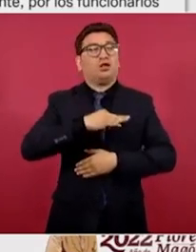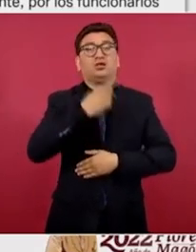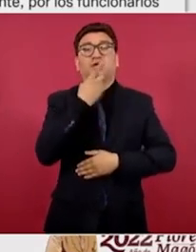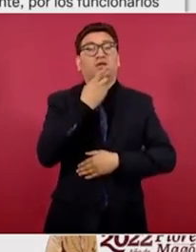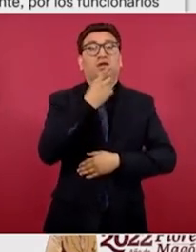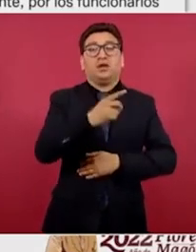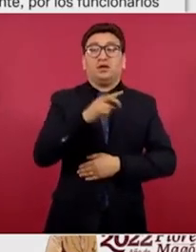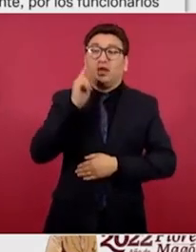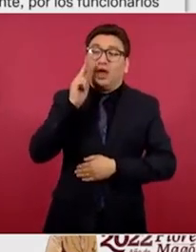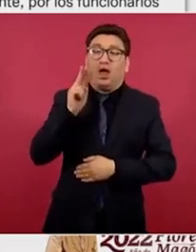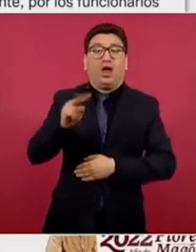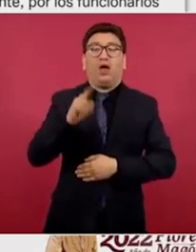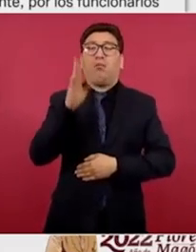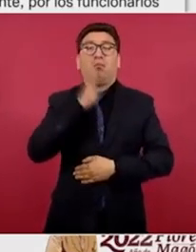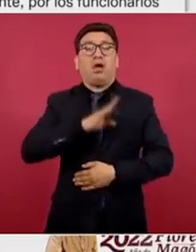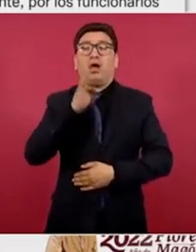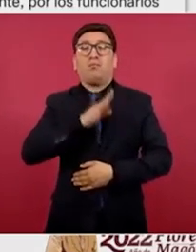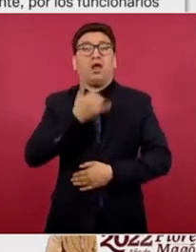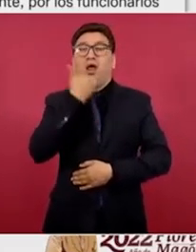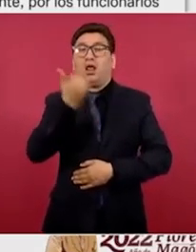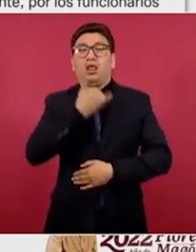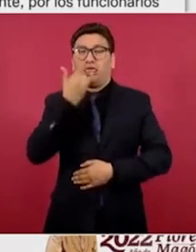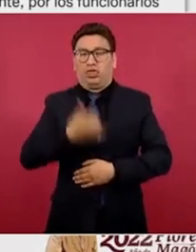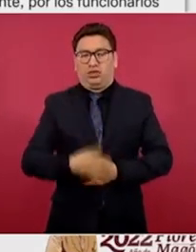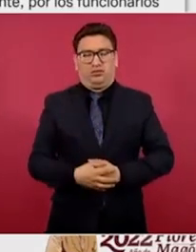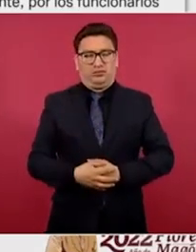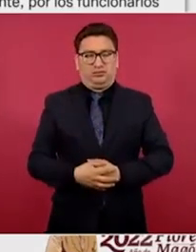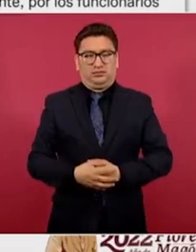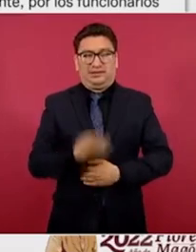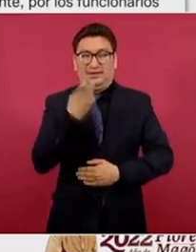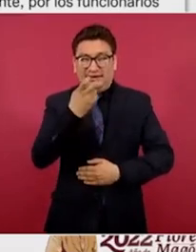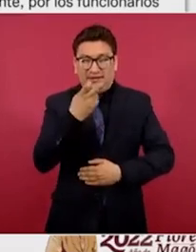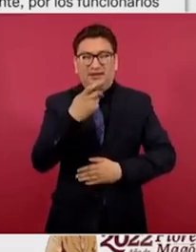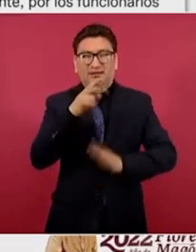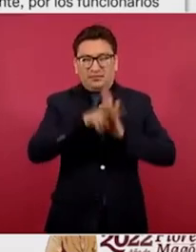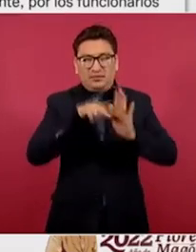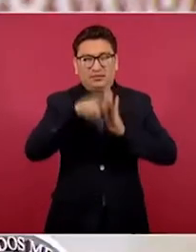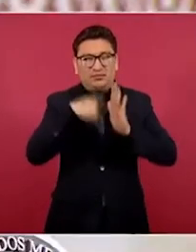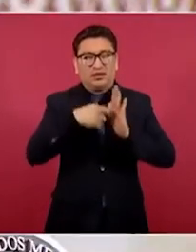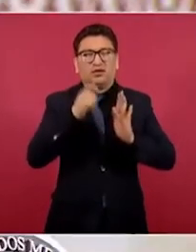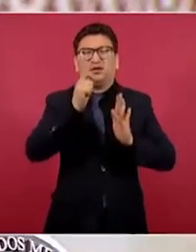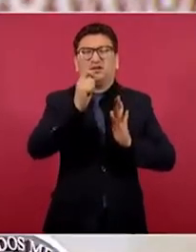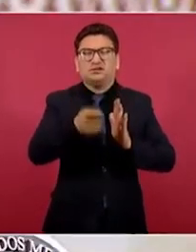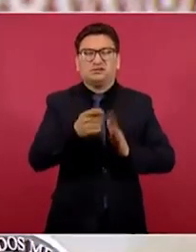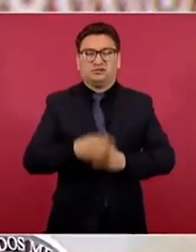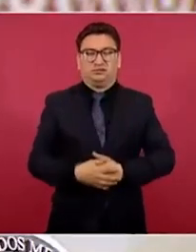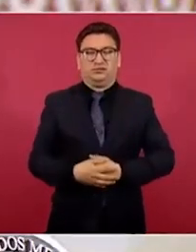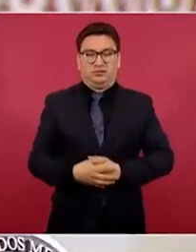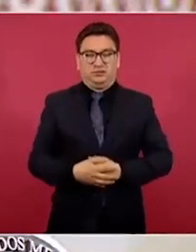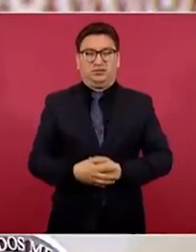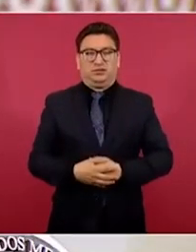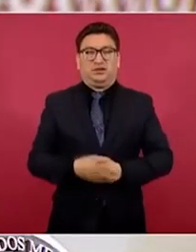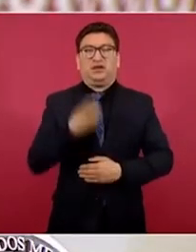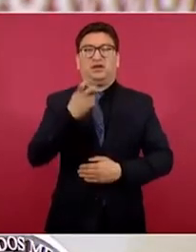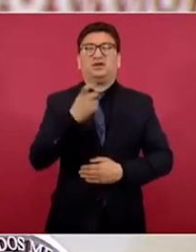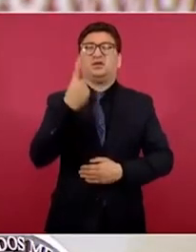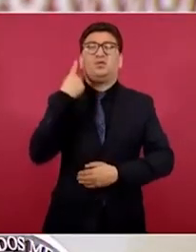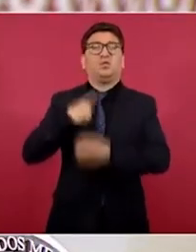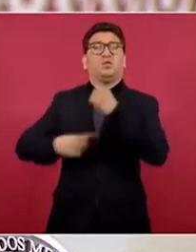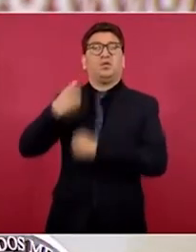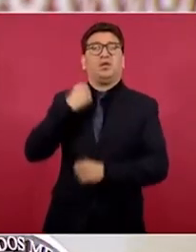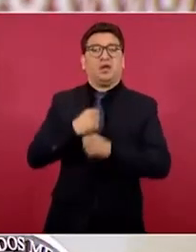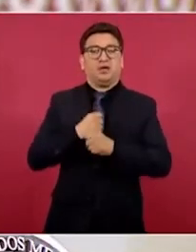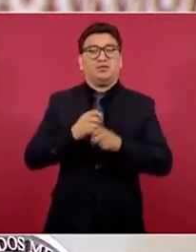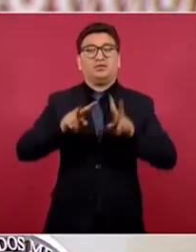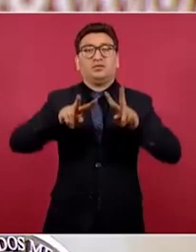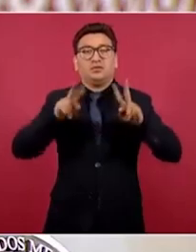supuestas irregularidades. El video que compartió Fox de la consulta es del año pasado